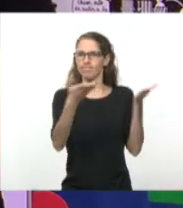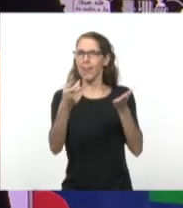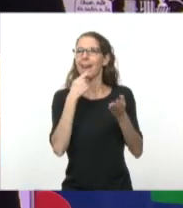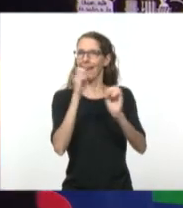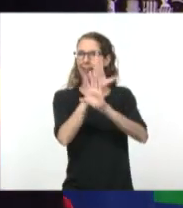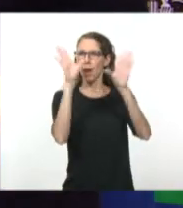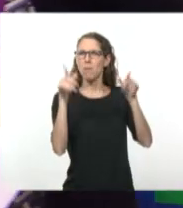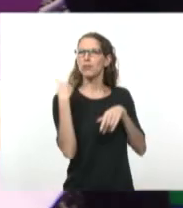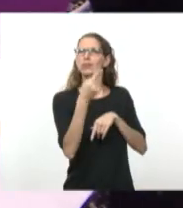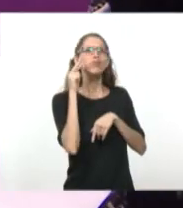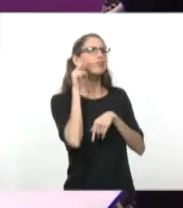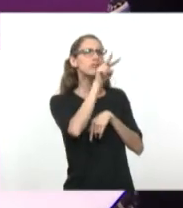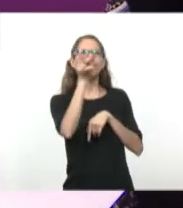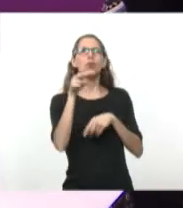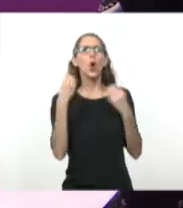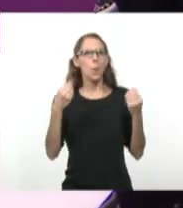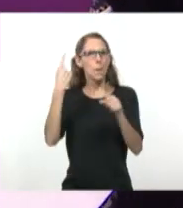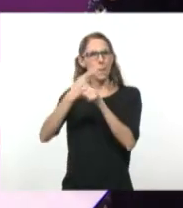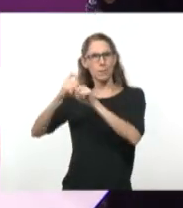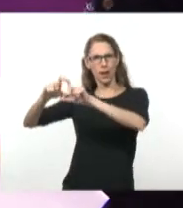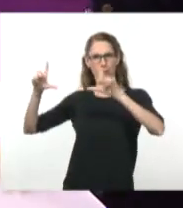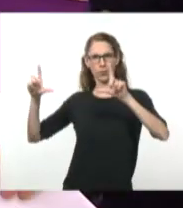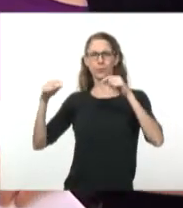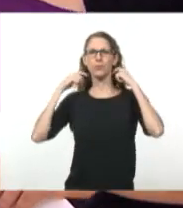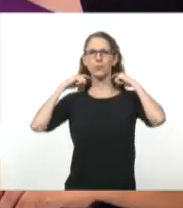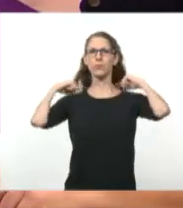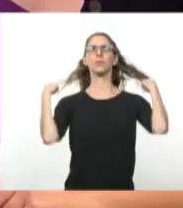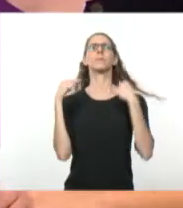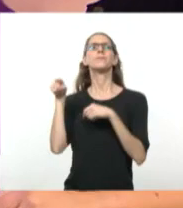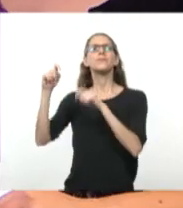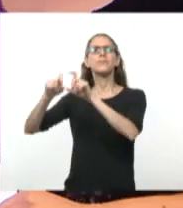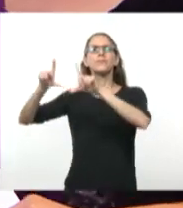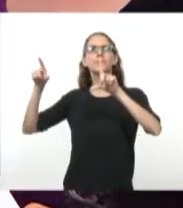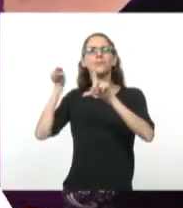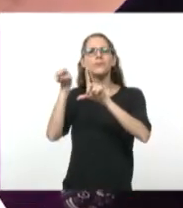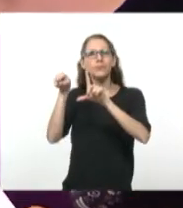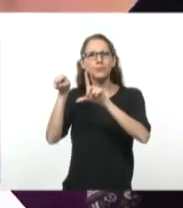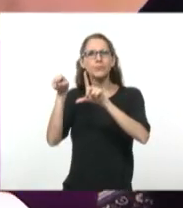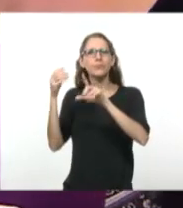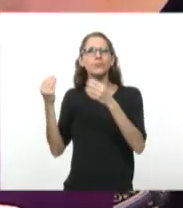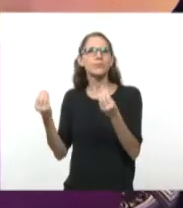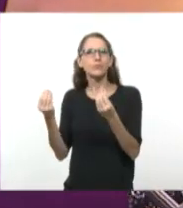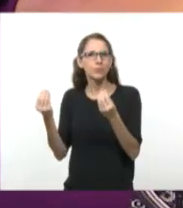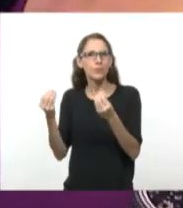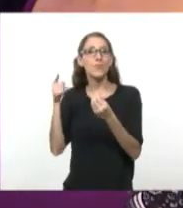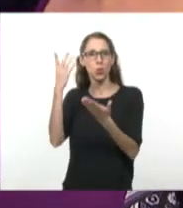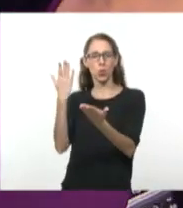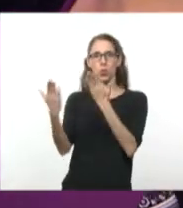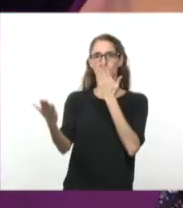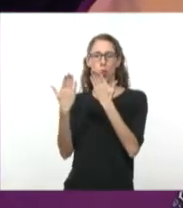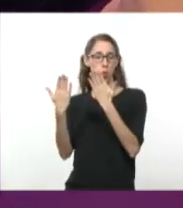acá. Empecemos por este. Dale. En este lo que tenemos es, de vuelta, un fuerte contraste